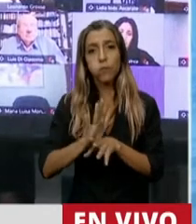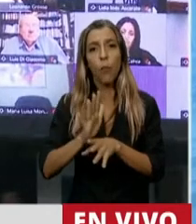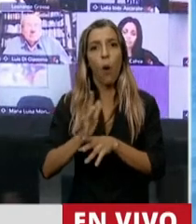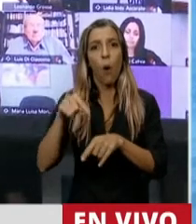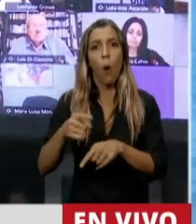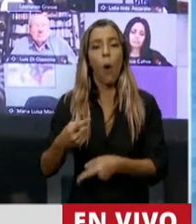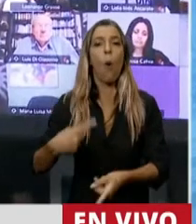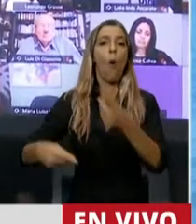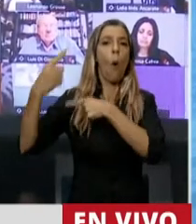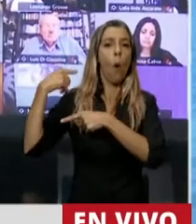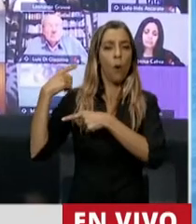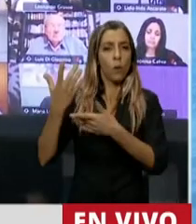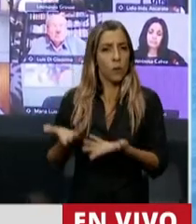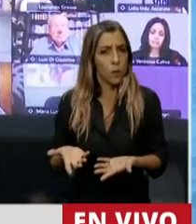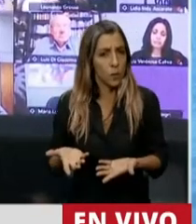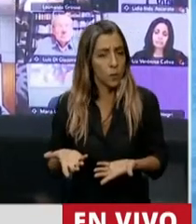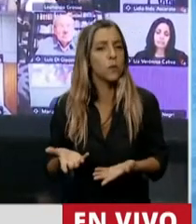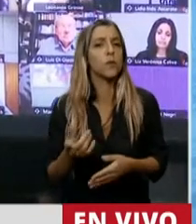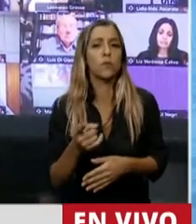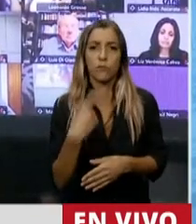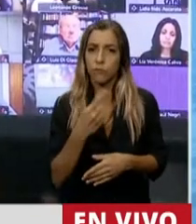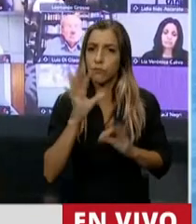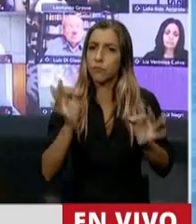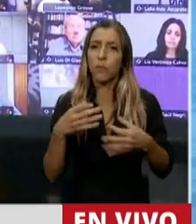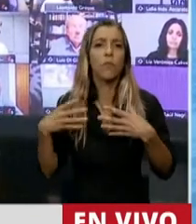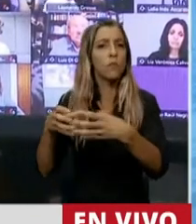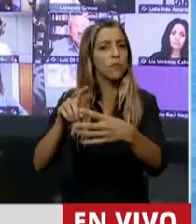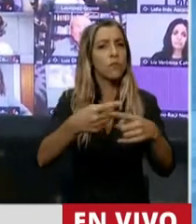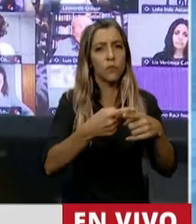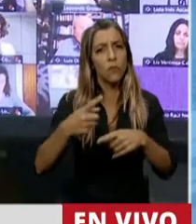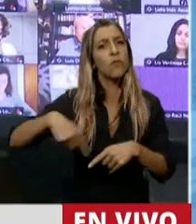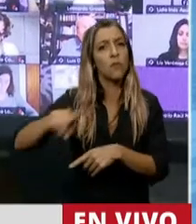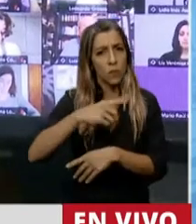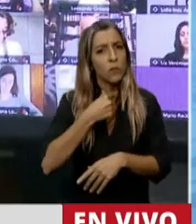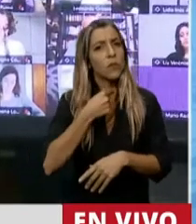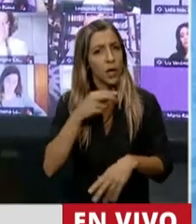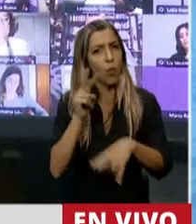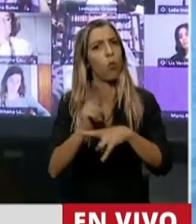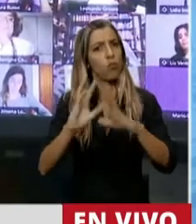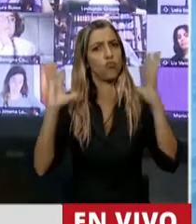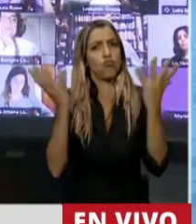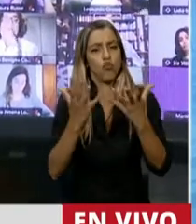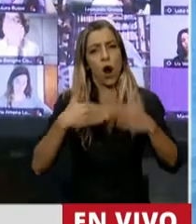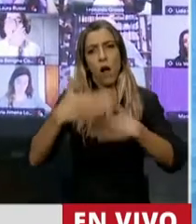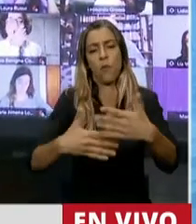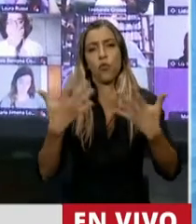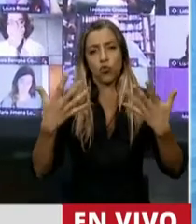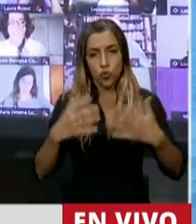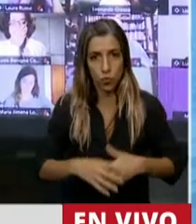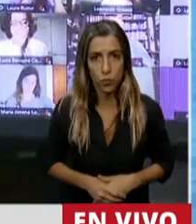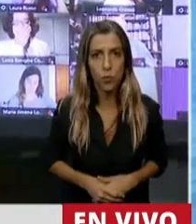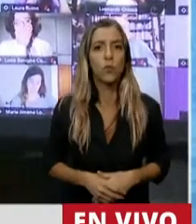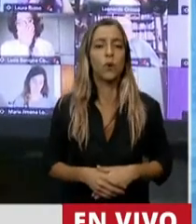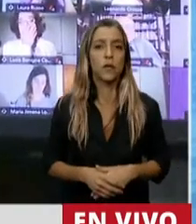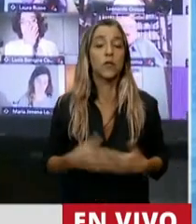políticas, ya desde hace bastante tiempo tienen voluntad de avanzar en el cuidado y en la preservación del medio ambiente. Y su